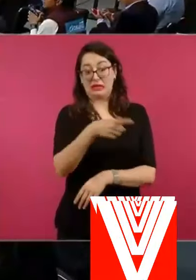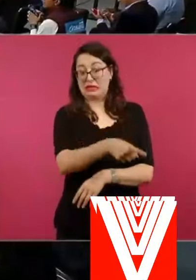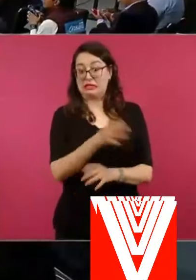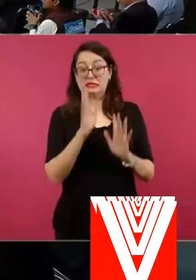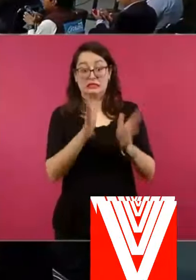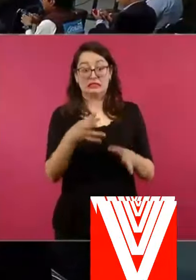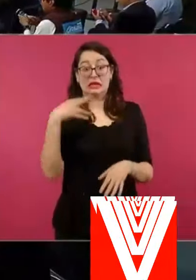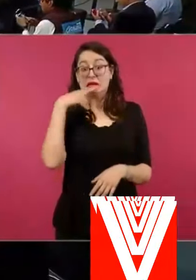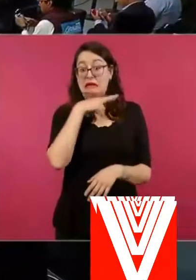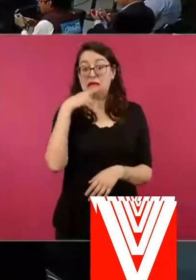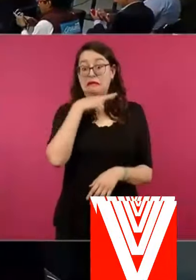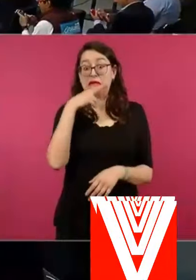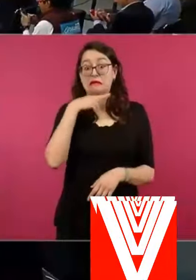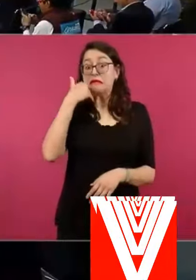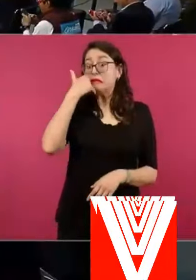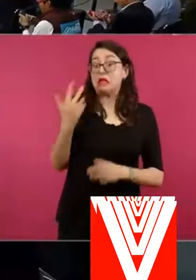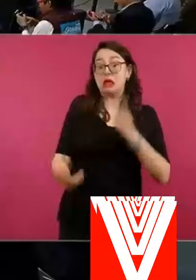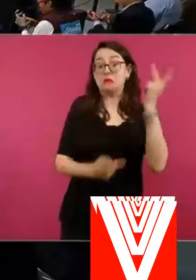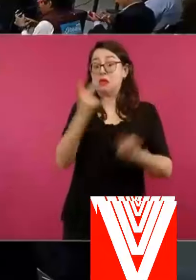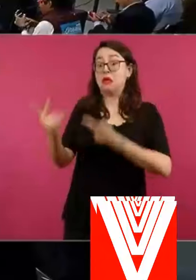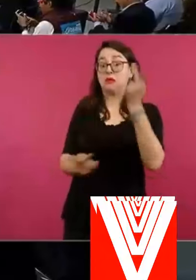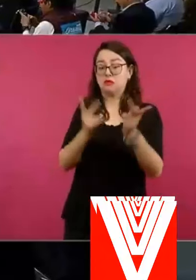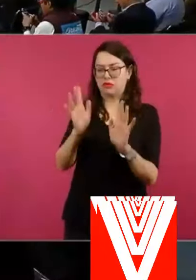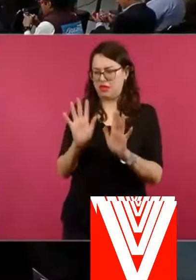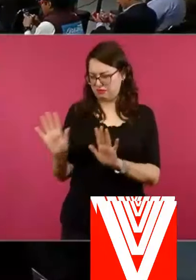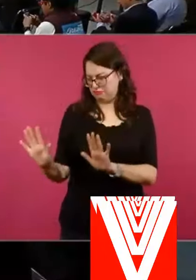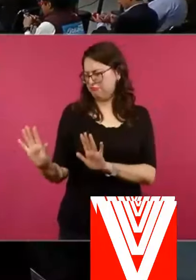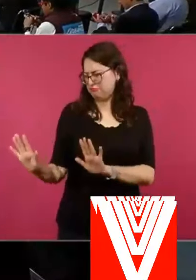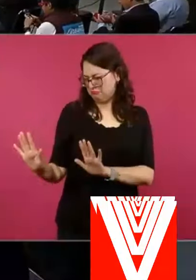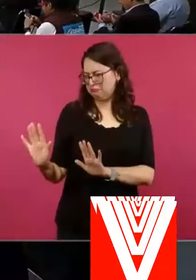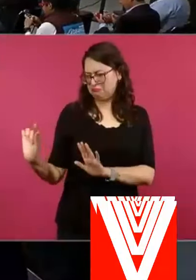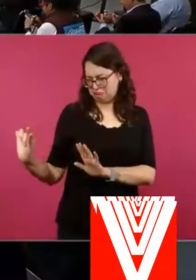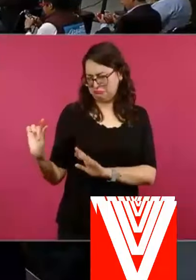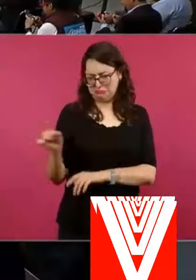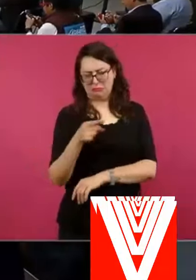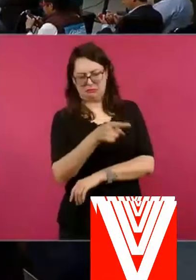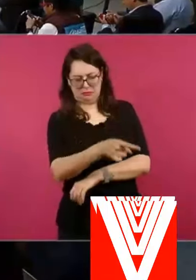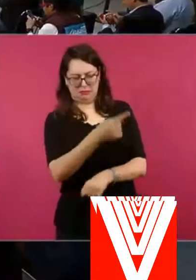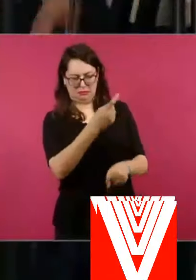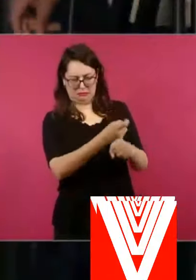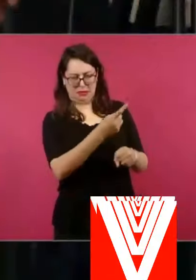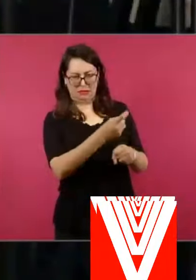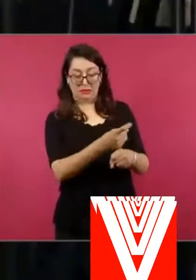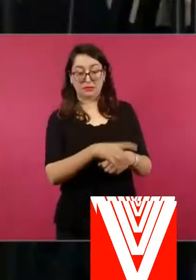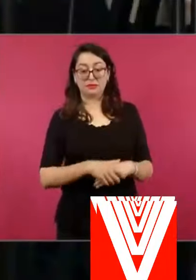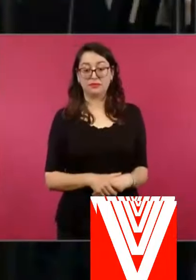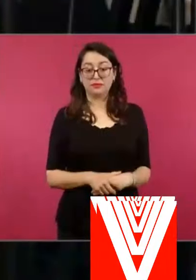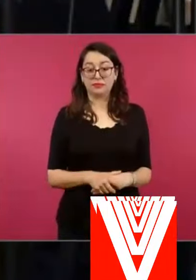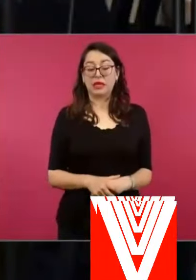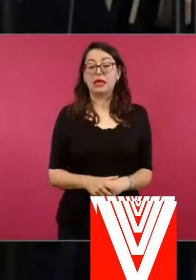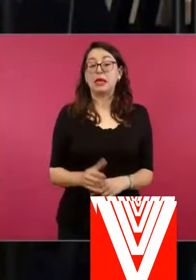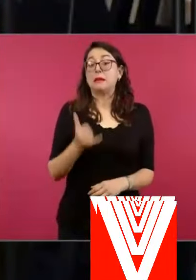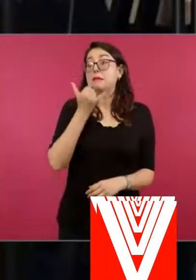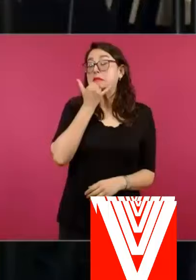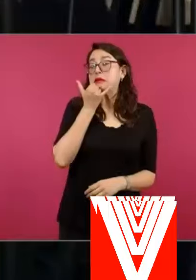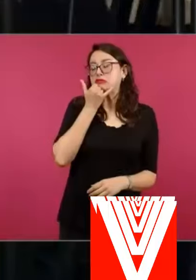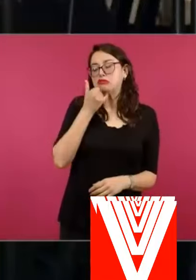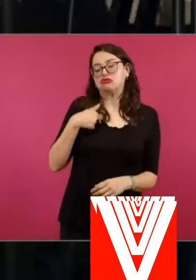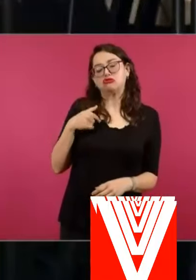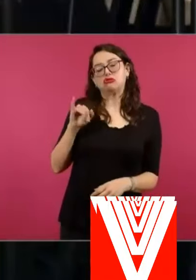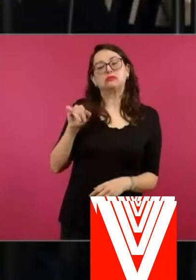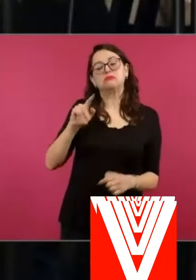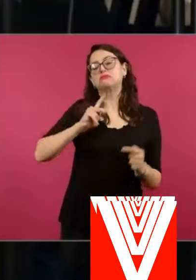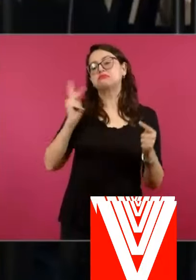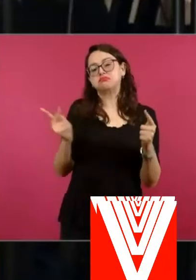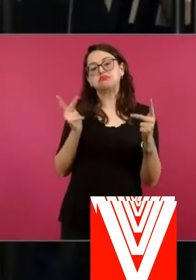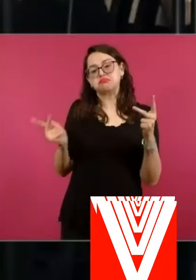No, bueno, gracias, presidente, varias dudas. En el tema, y pues perdón, pero sí son varias preguntas. En el